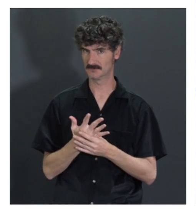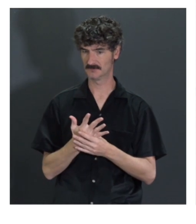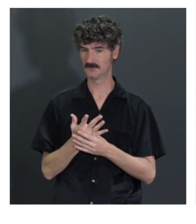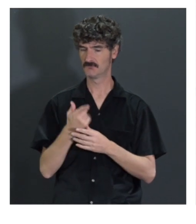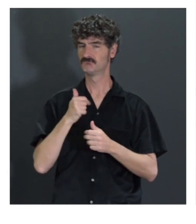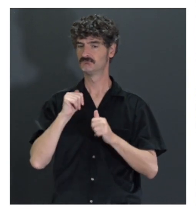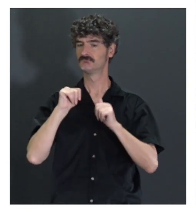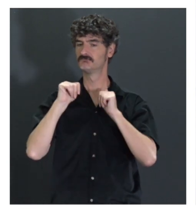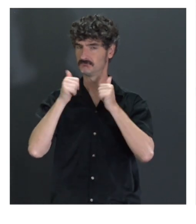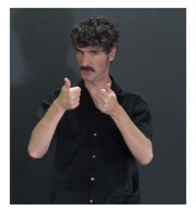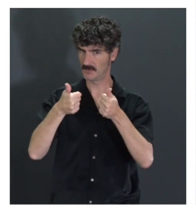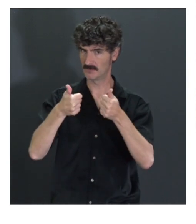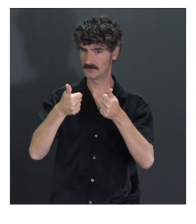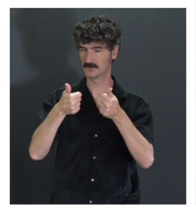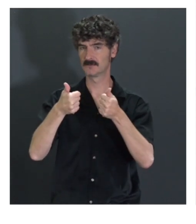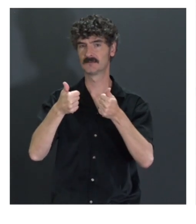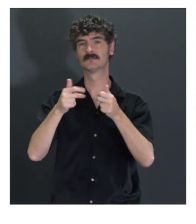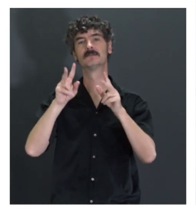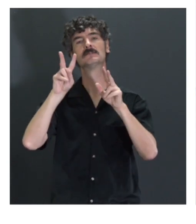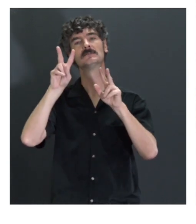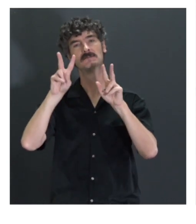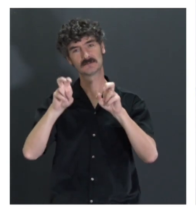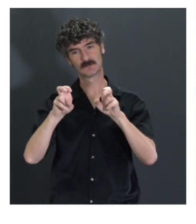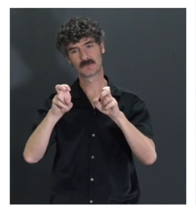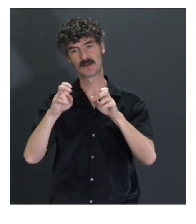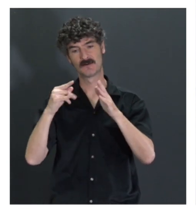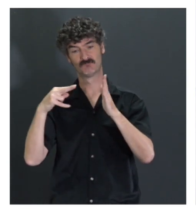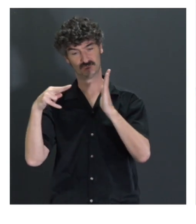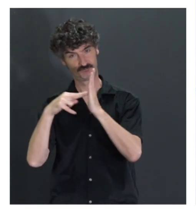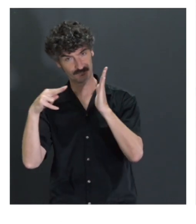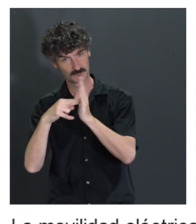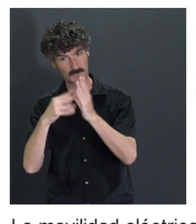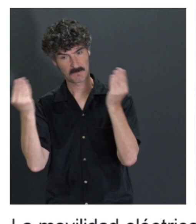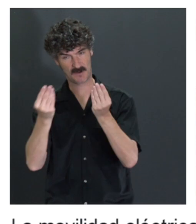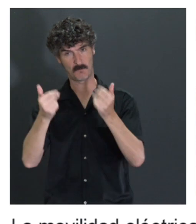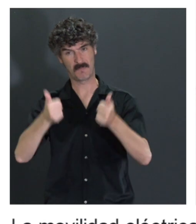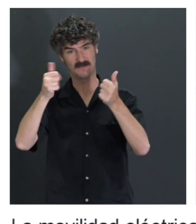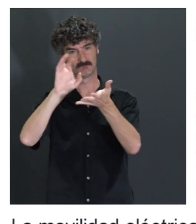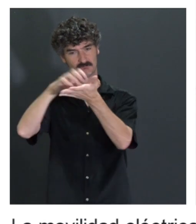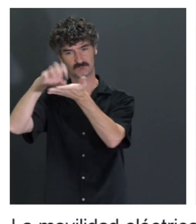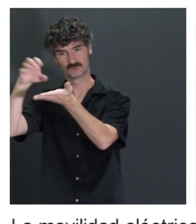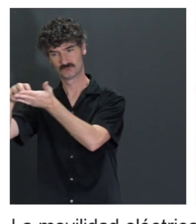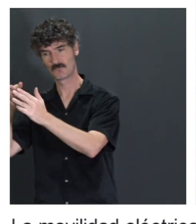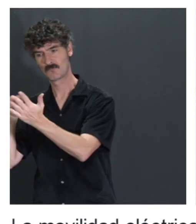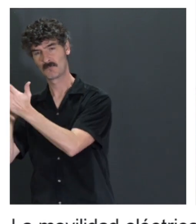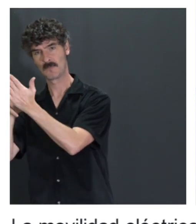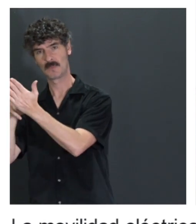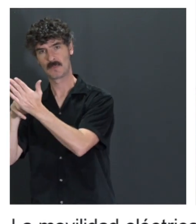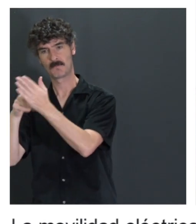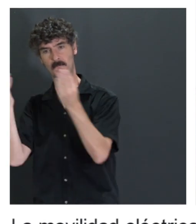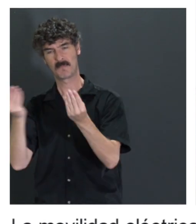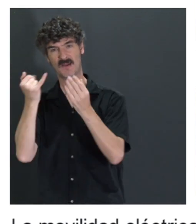escalarla, muy importante dar puntos de recarga para conseguir que el vehículo eléctrico de verdad tenga una implantación.